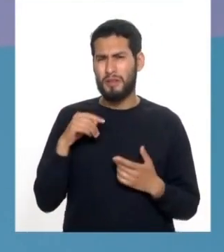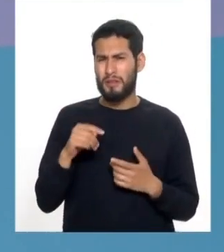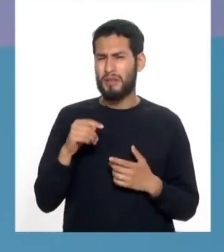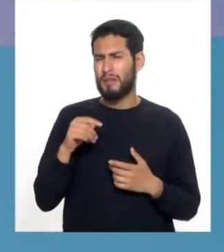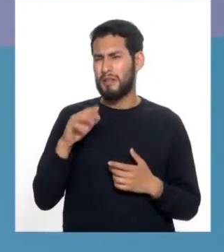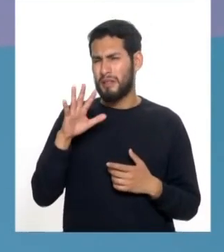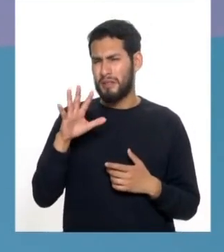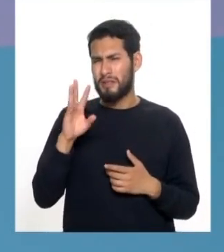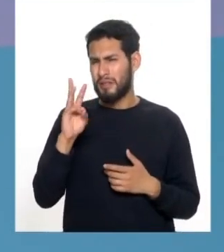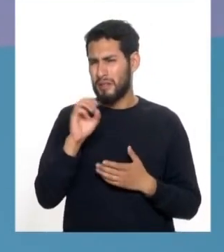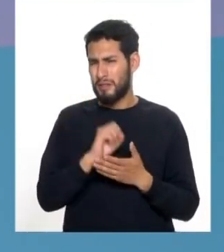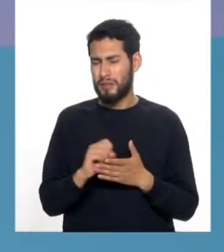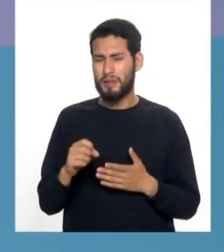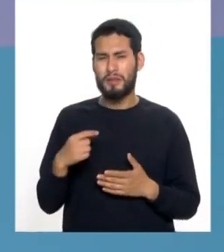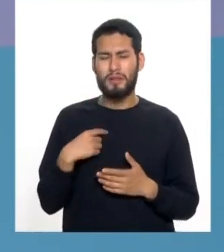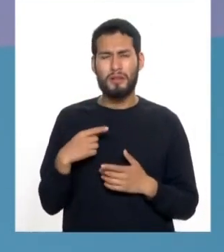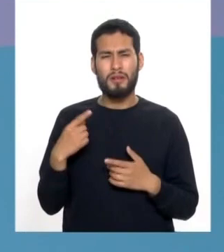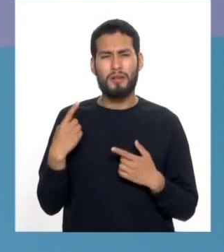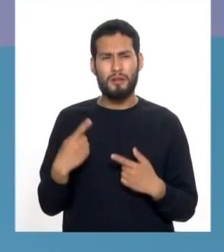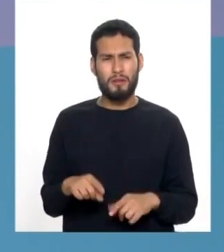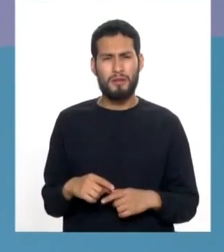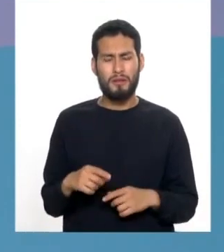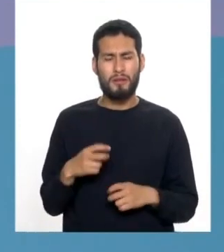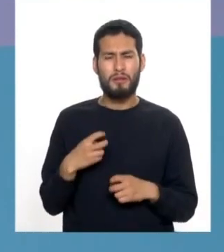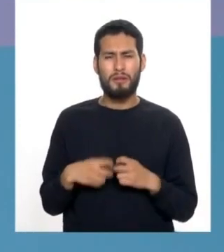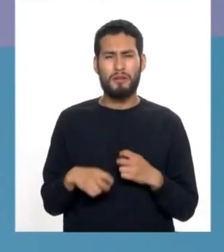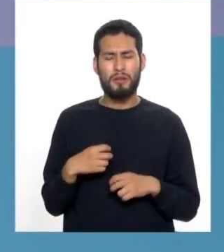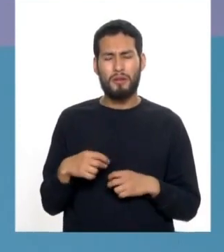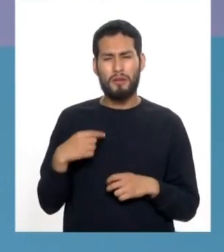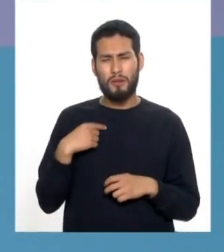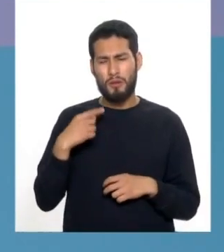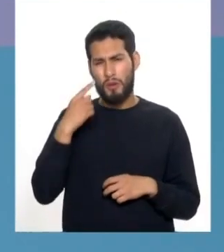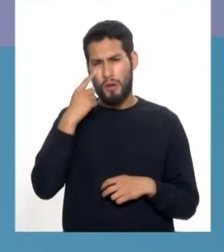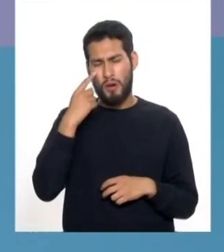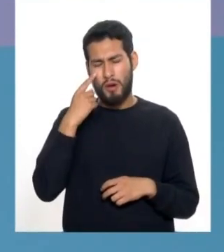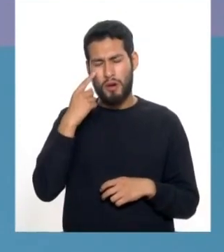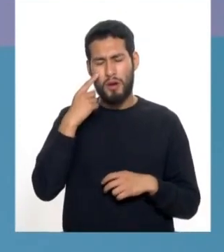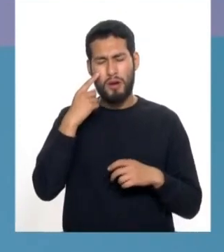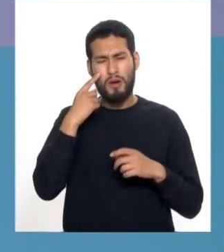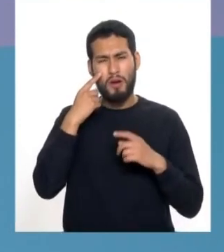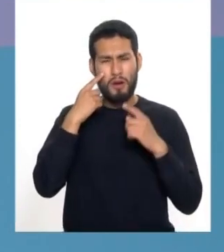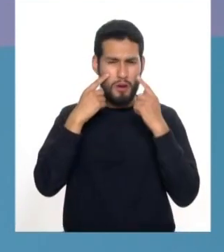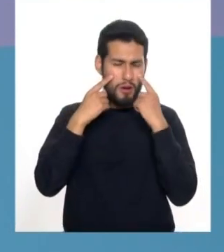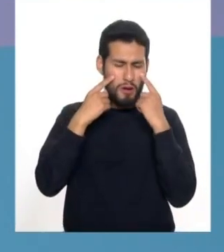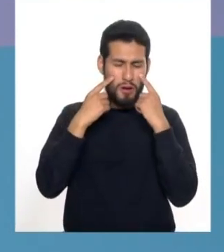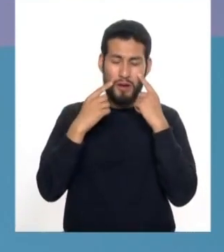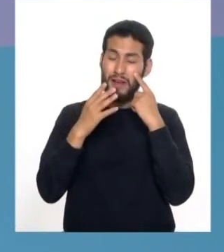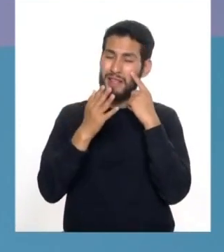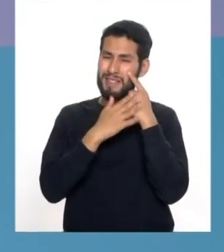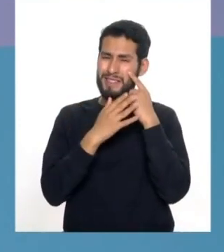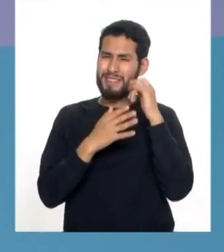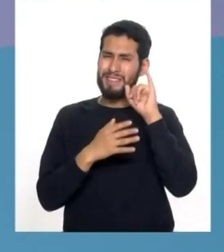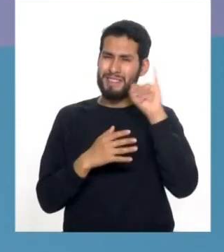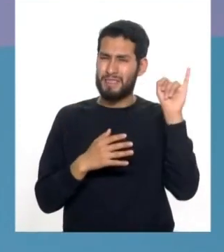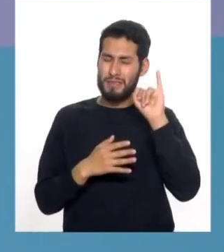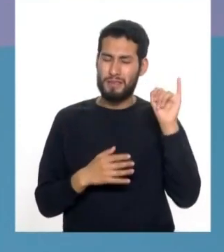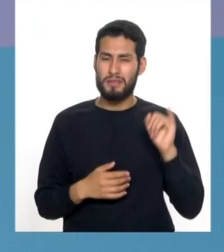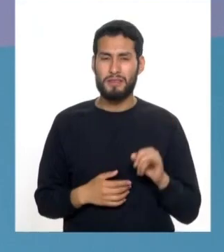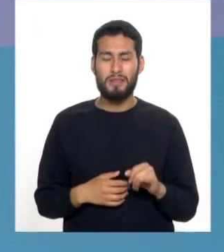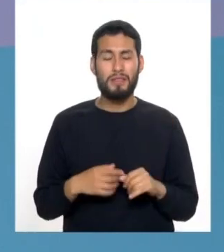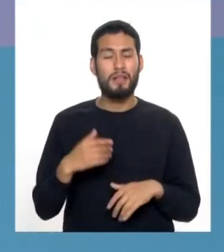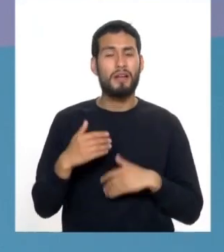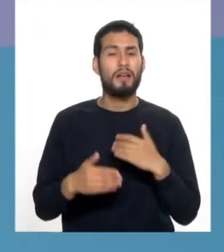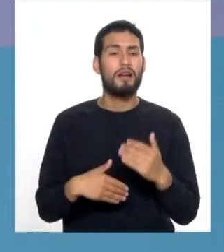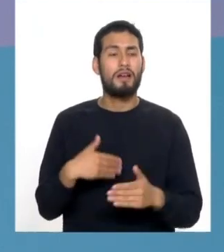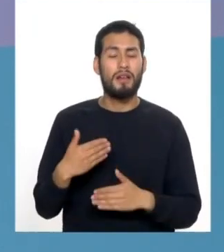o seis meses, tuve un problema en el ojo izquierdo. Ya, entonces, con el pasar del tiempo